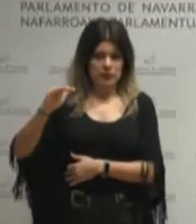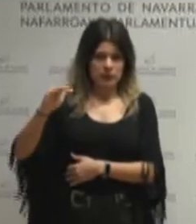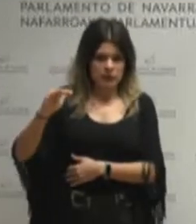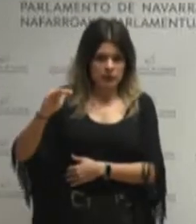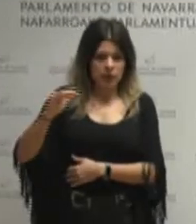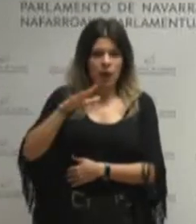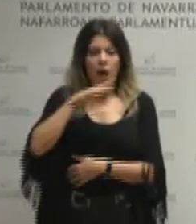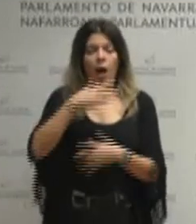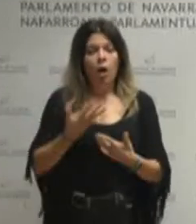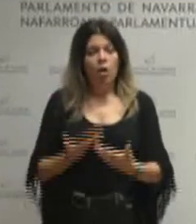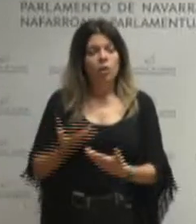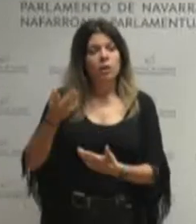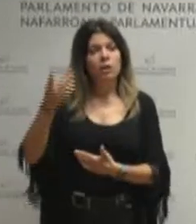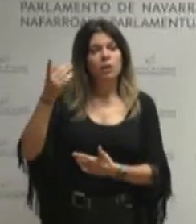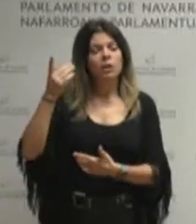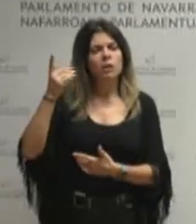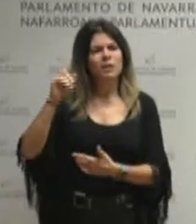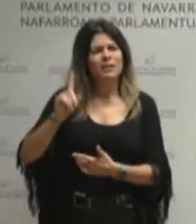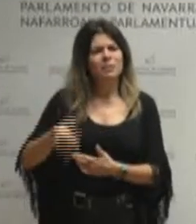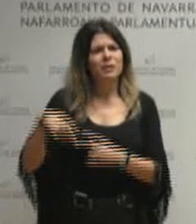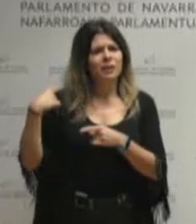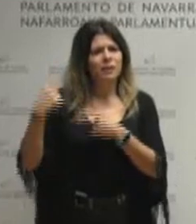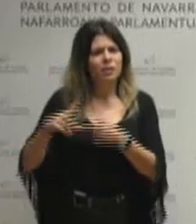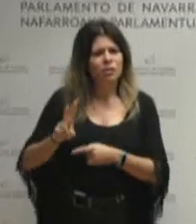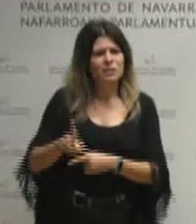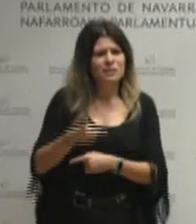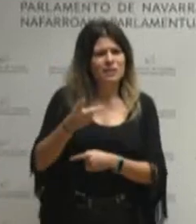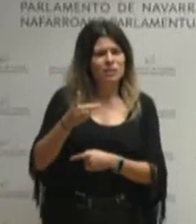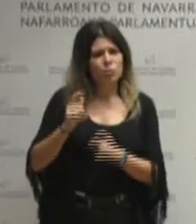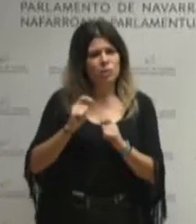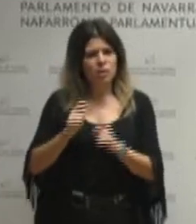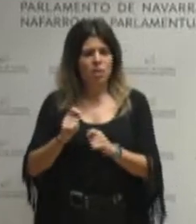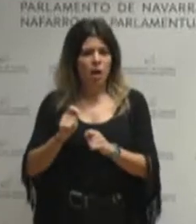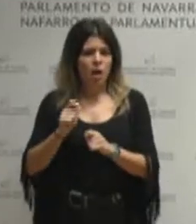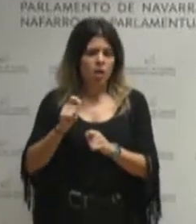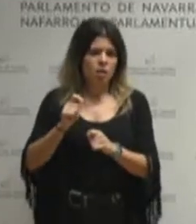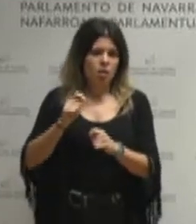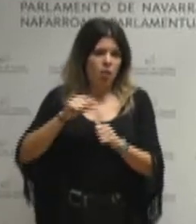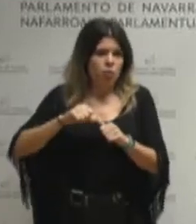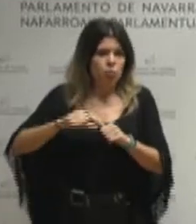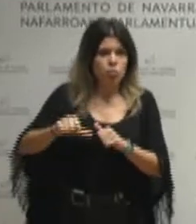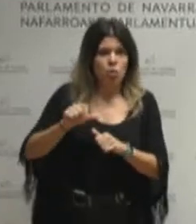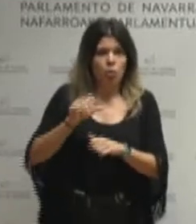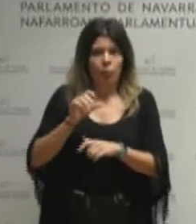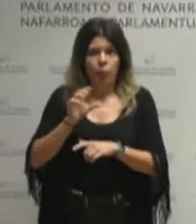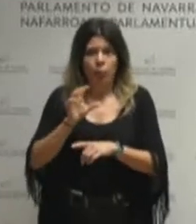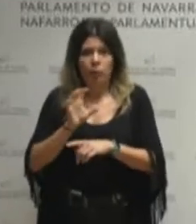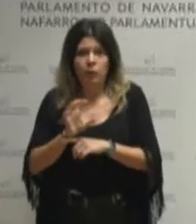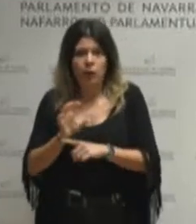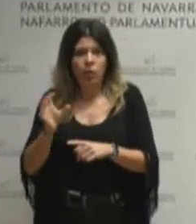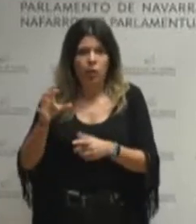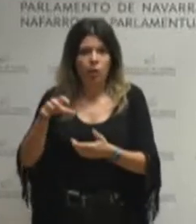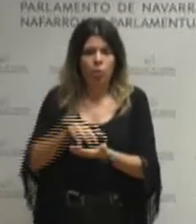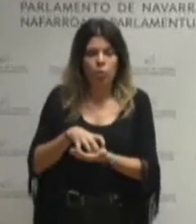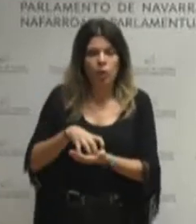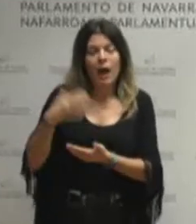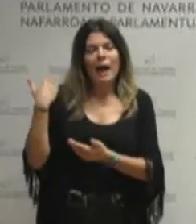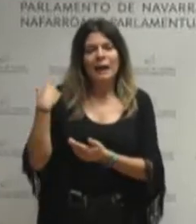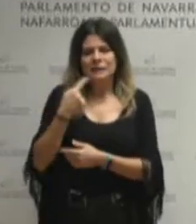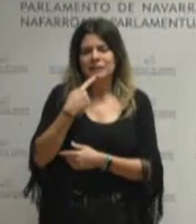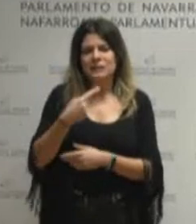etorkizun iluna daukate aurrean. Lehen aipatu du fenomeno hitza, baina ez ari fenomeno meteorologiko ez,